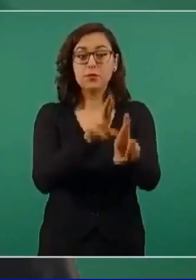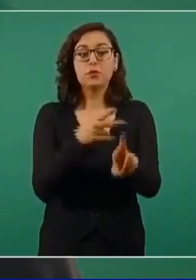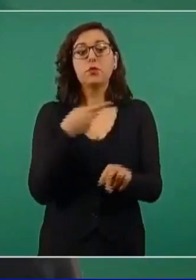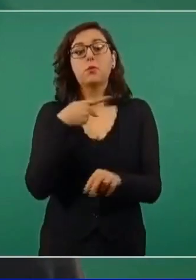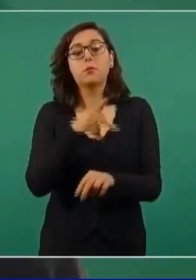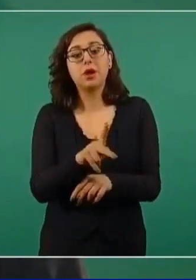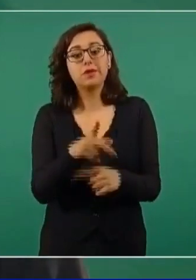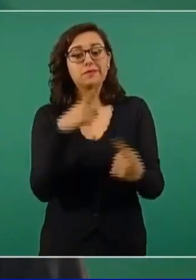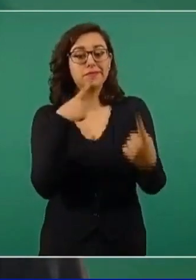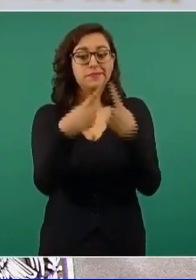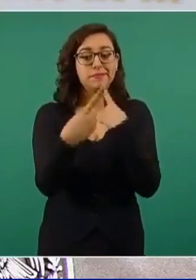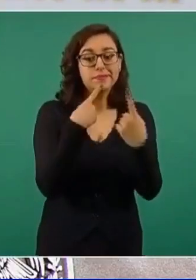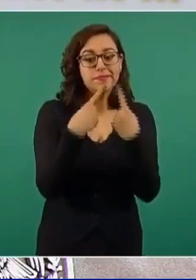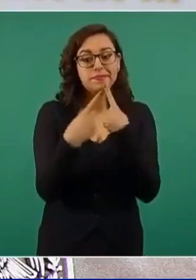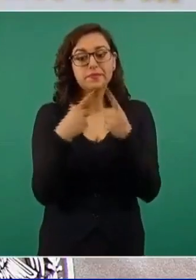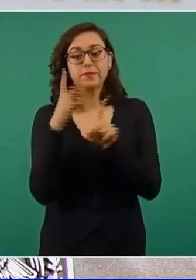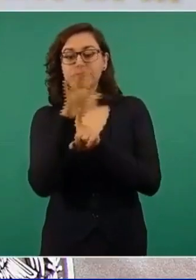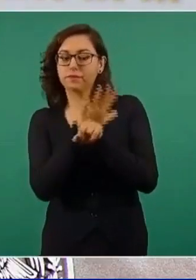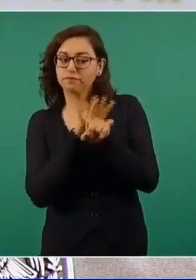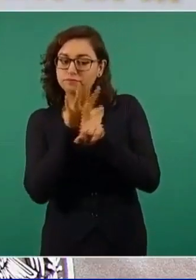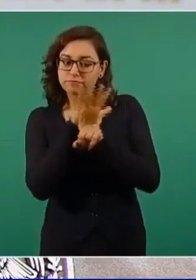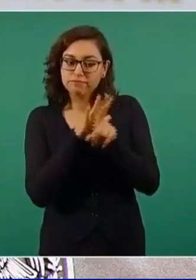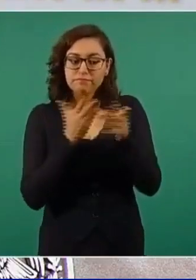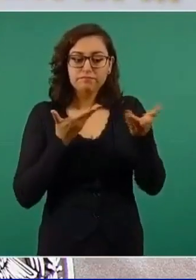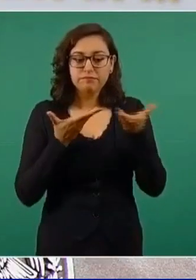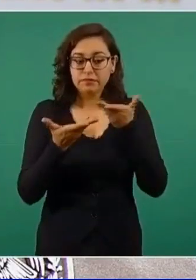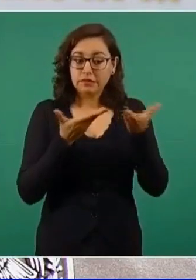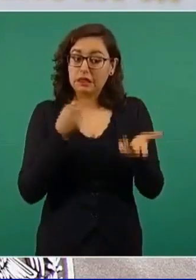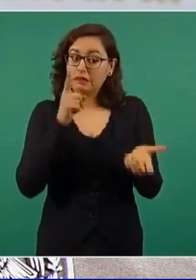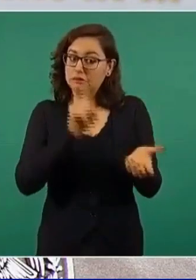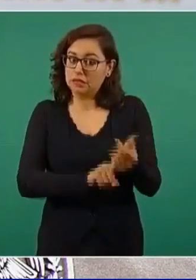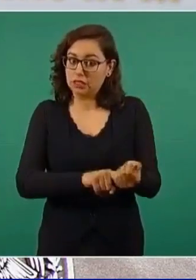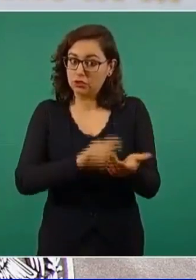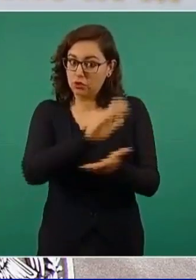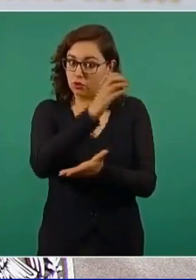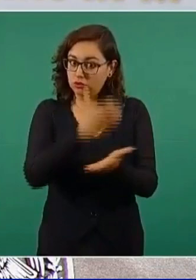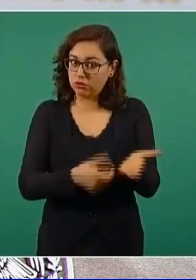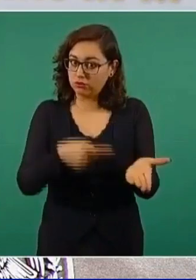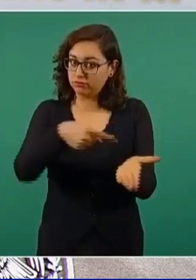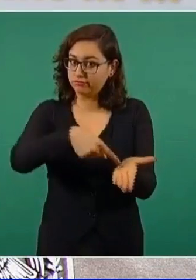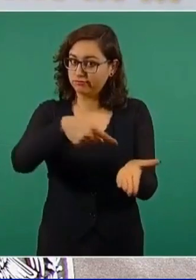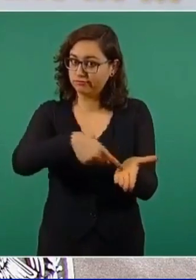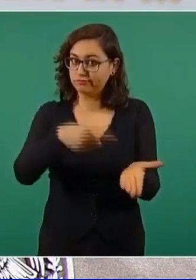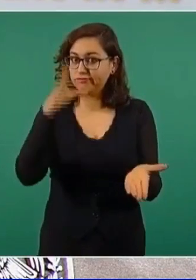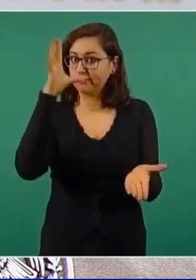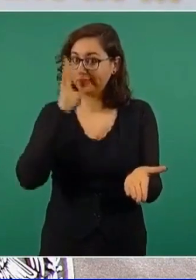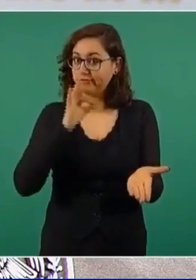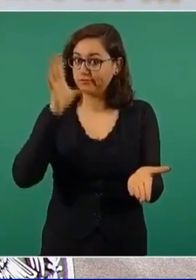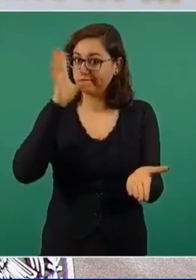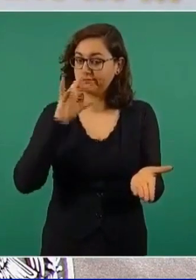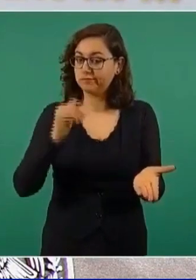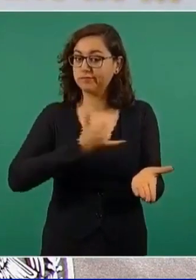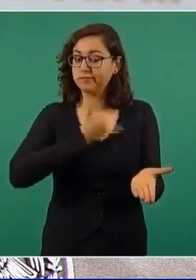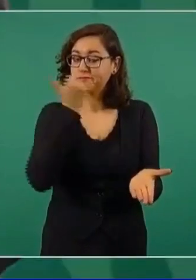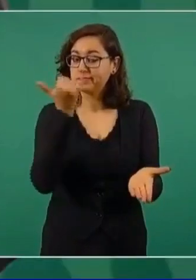de que hay anomalías y muchas empresas